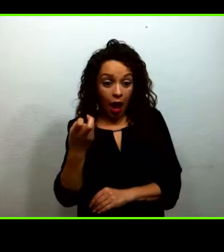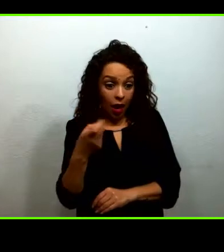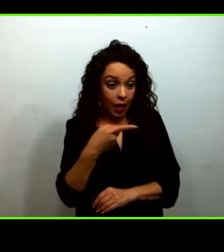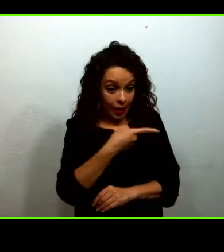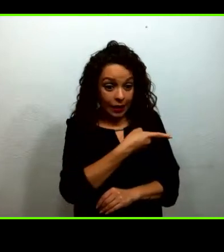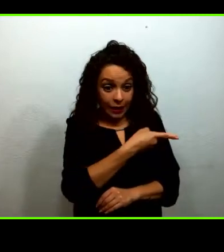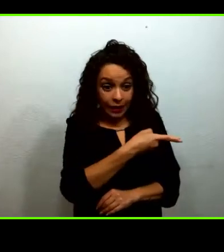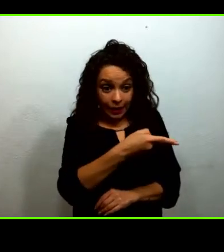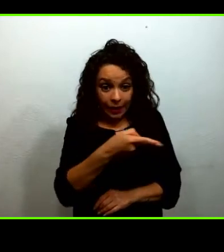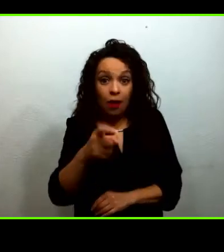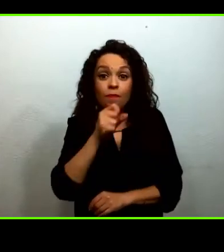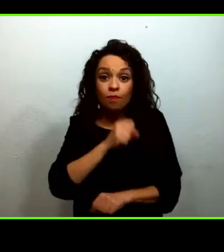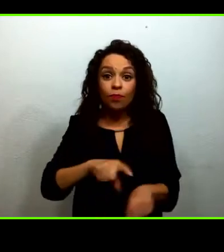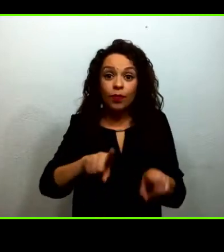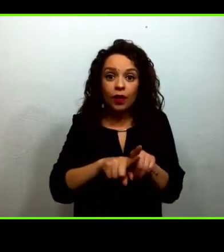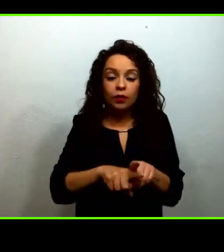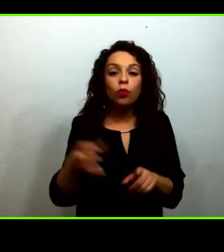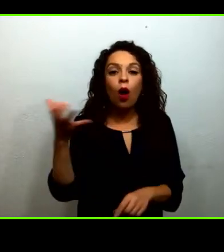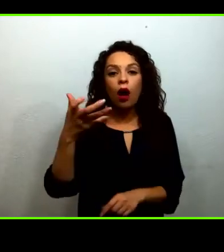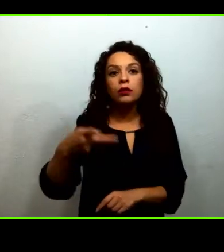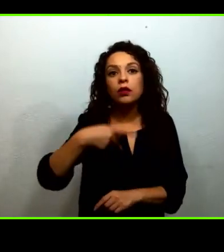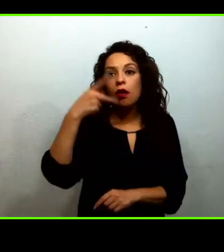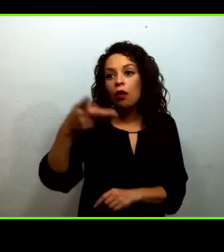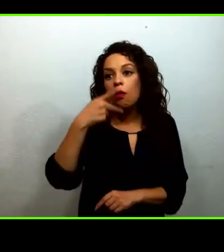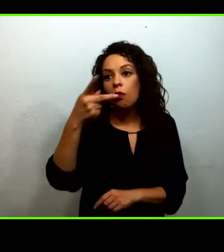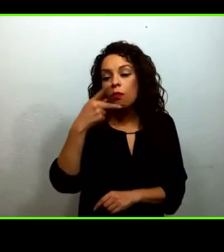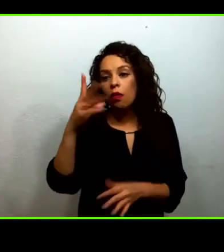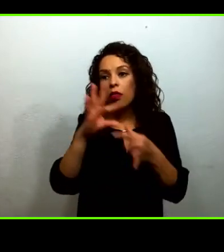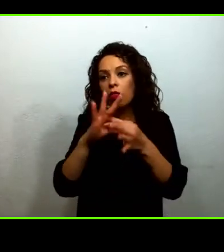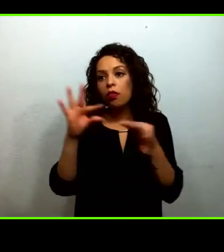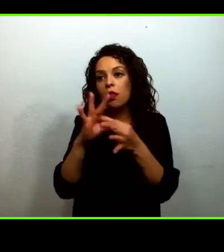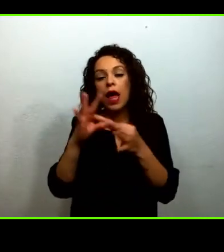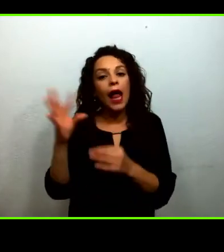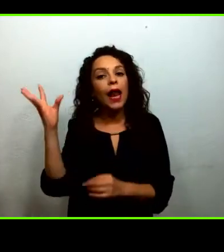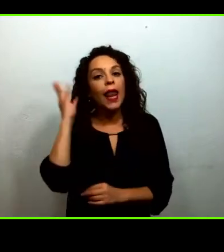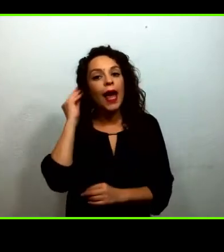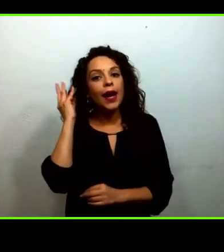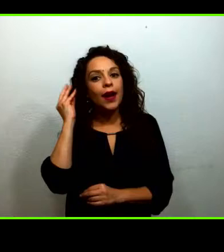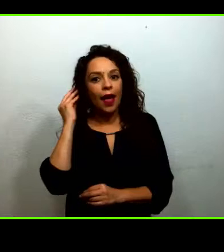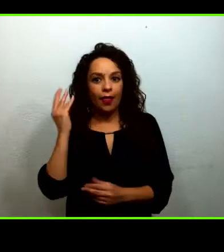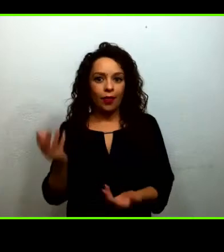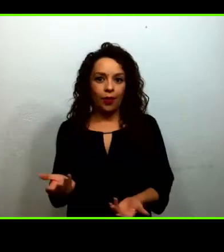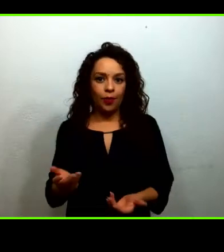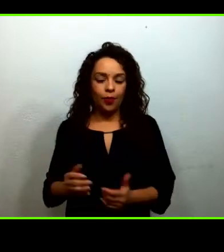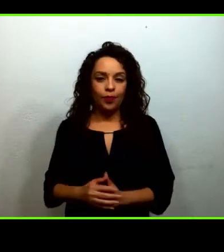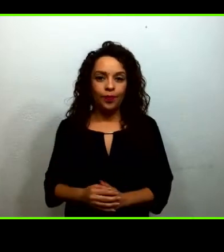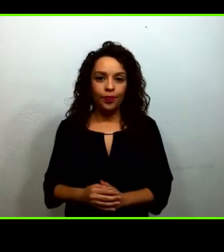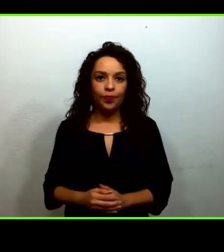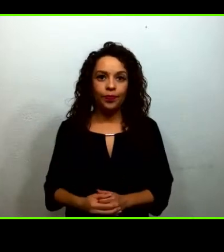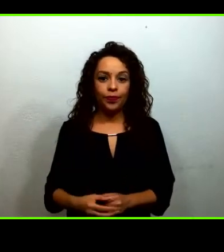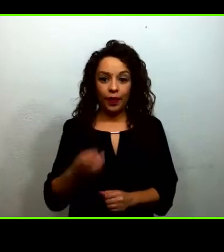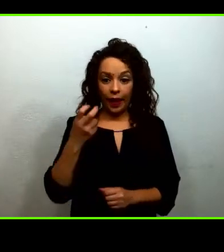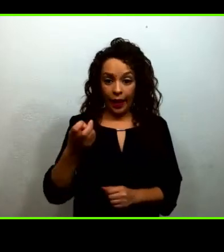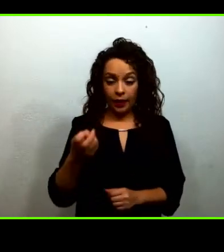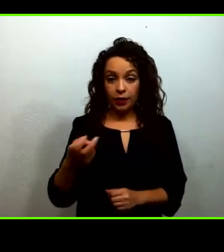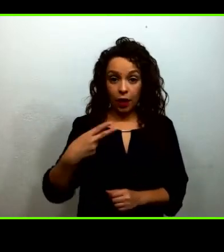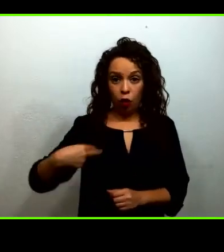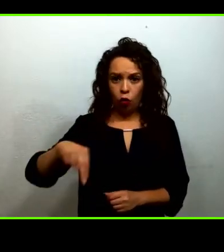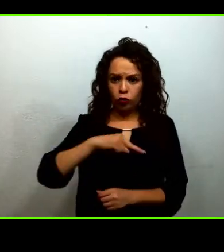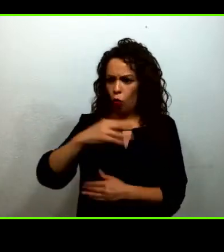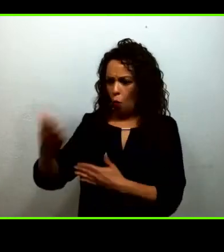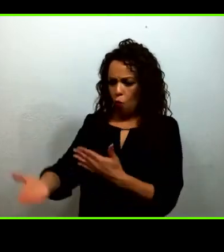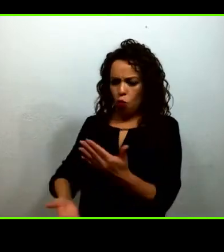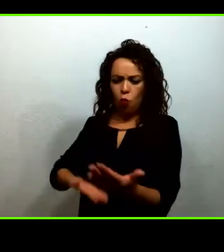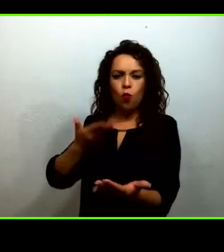conducción de radio es decir en aquel momento planteamos que nuestra apuesta más que